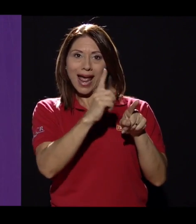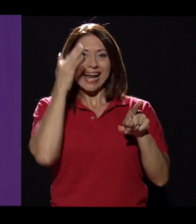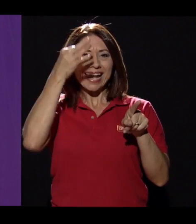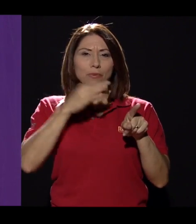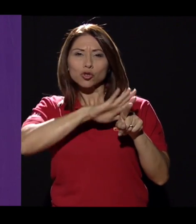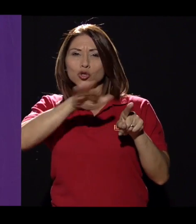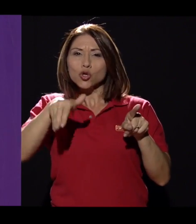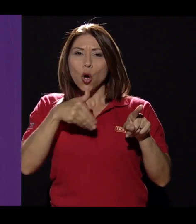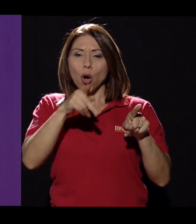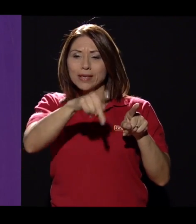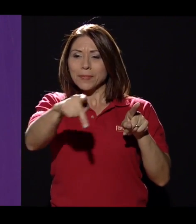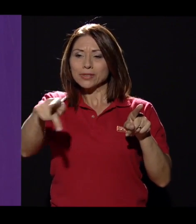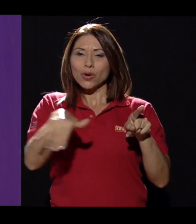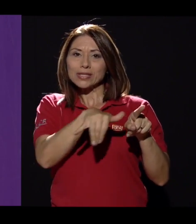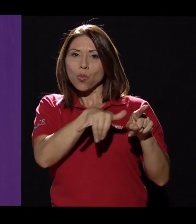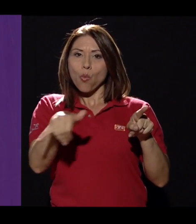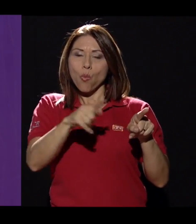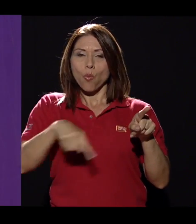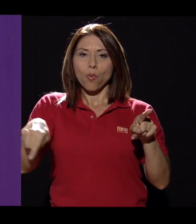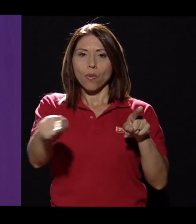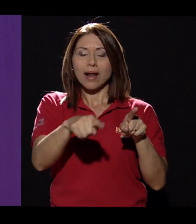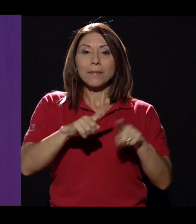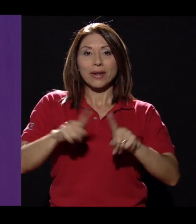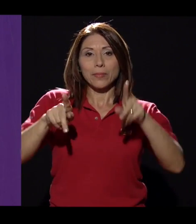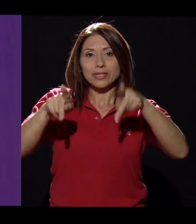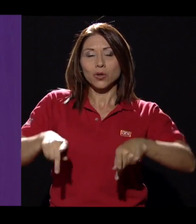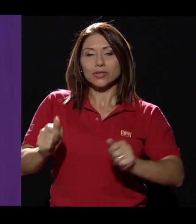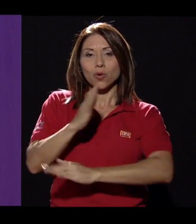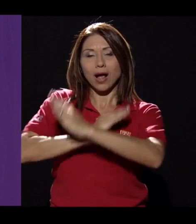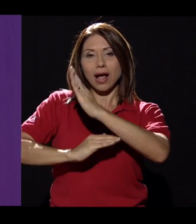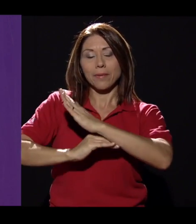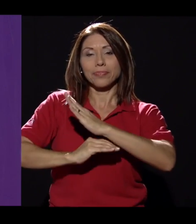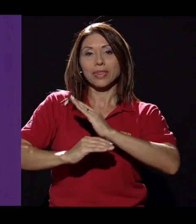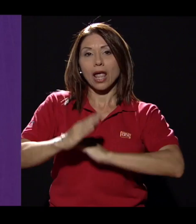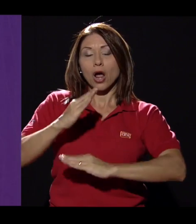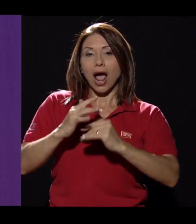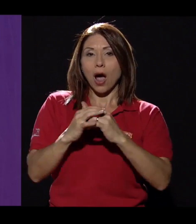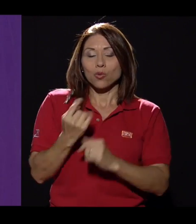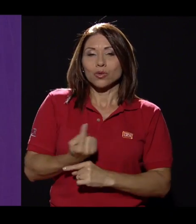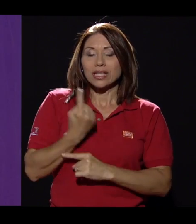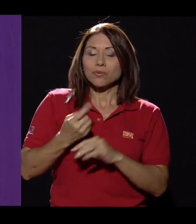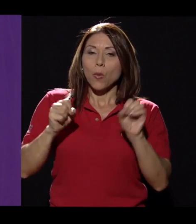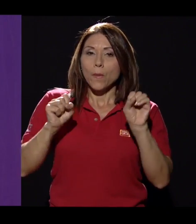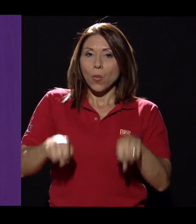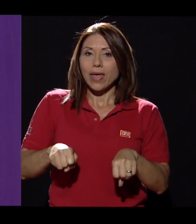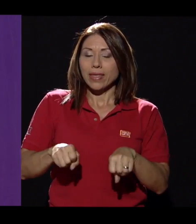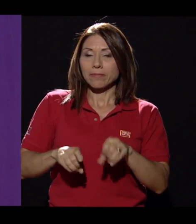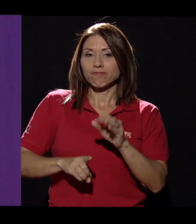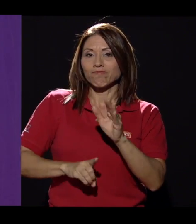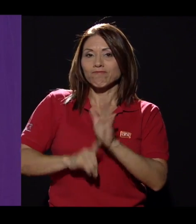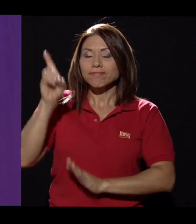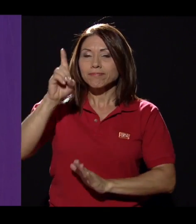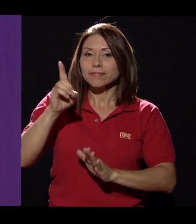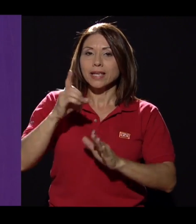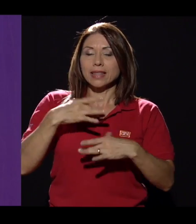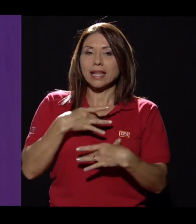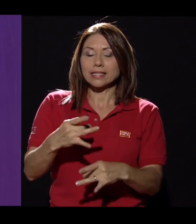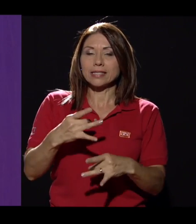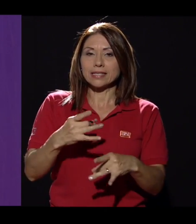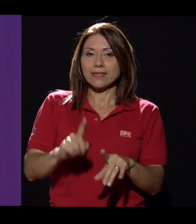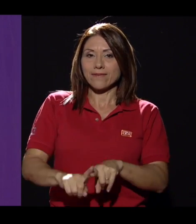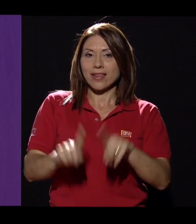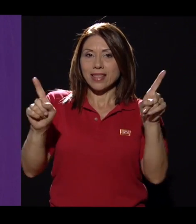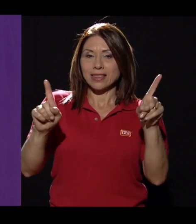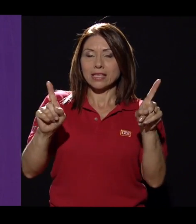personas van a reaccionar de la misma manera y en el caso de las personas con autismo pueden llegar a desarrollar intereses